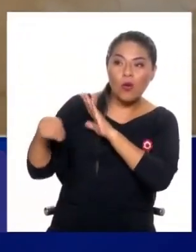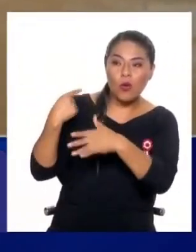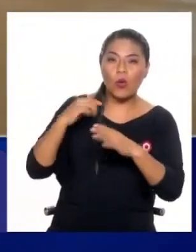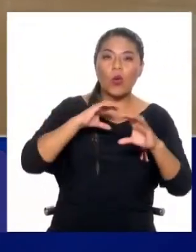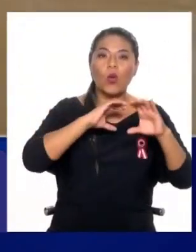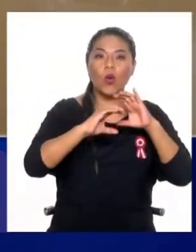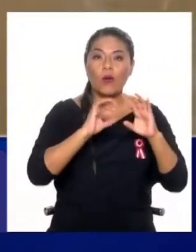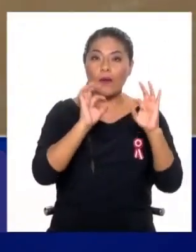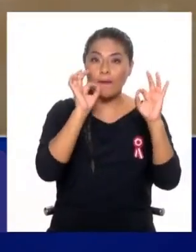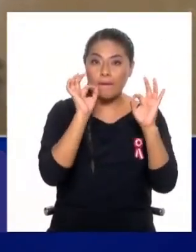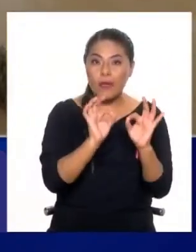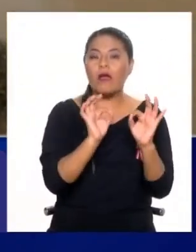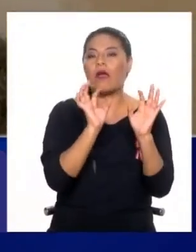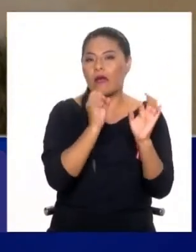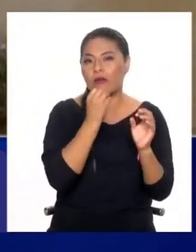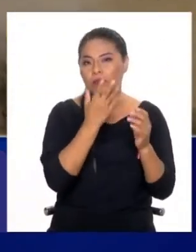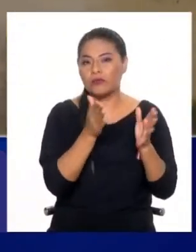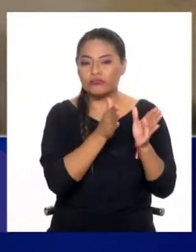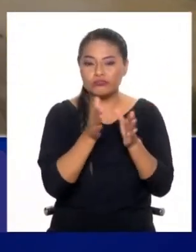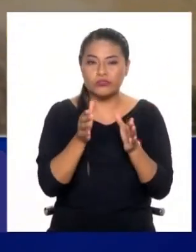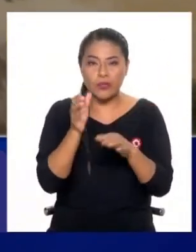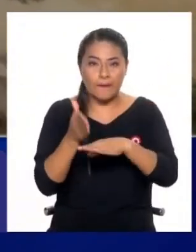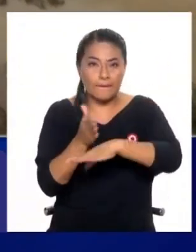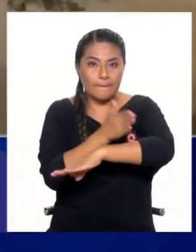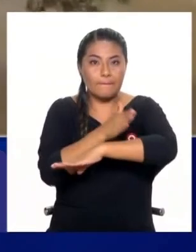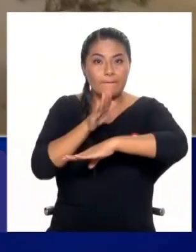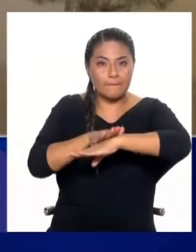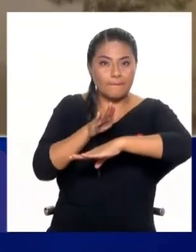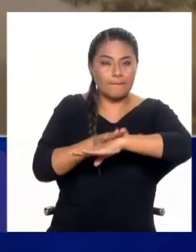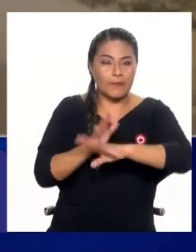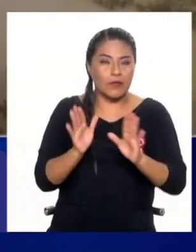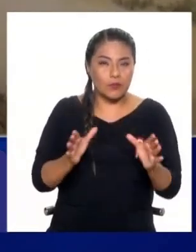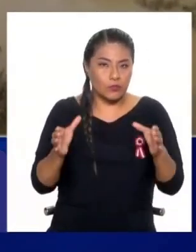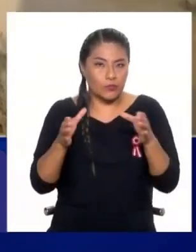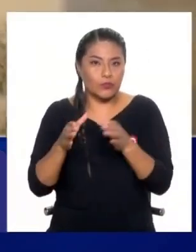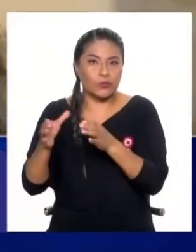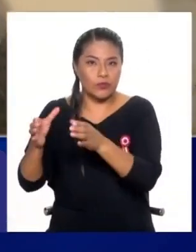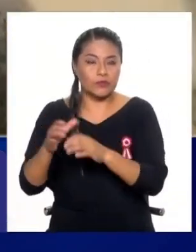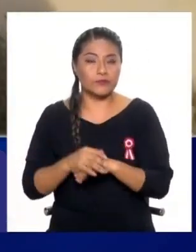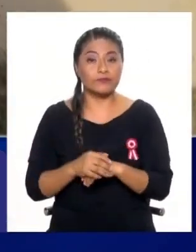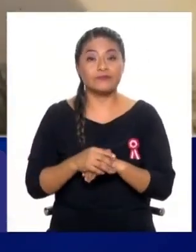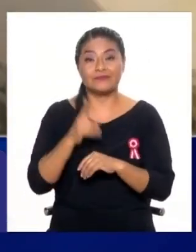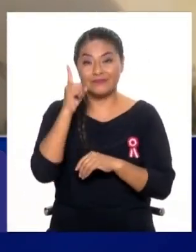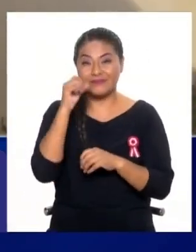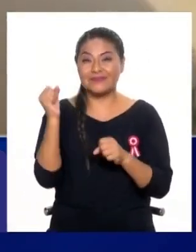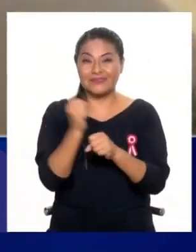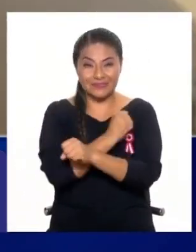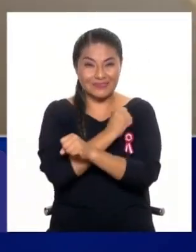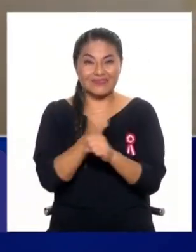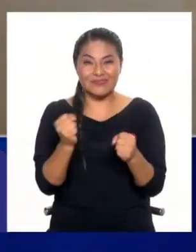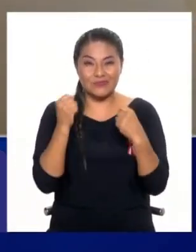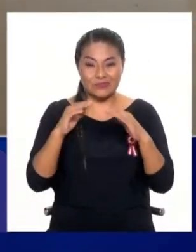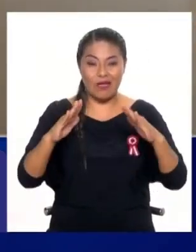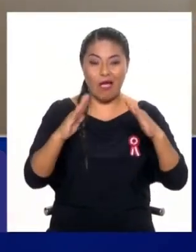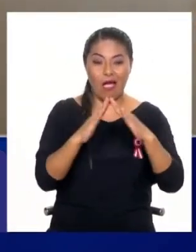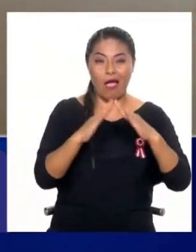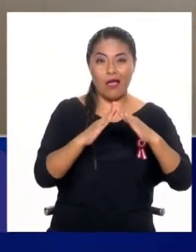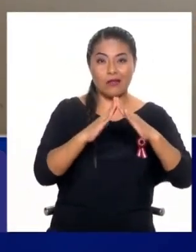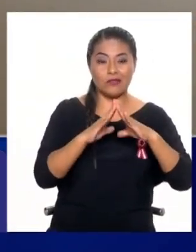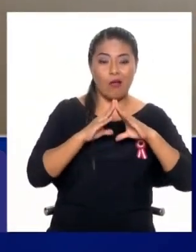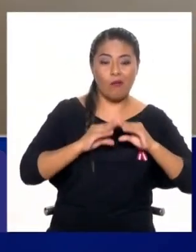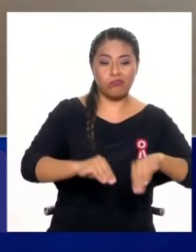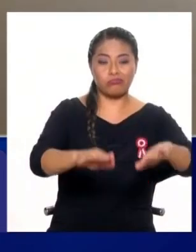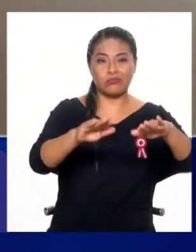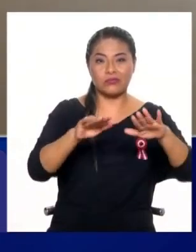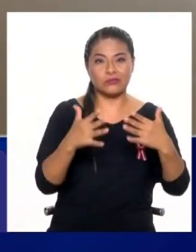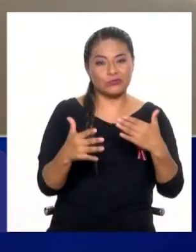para que tengamos la prevención y la protección de la vida humana. Tal vez sea imposible proteger la propiedad por el tamaño que puede ser,